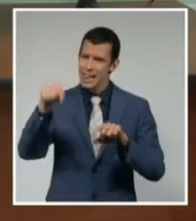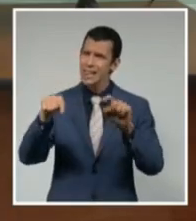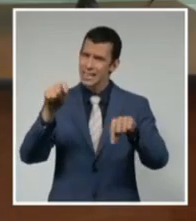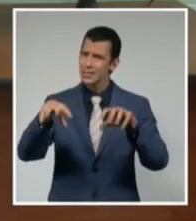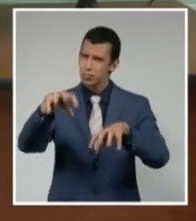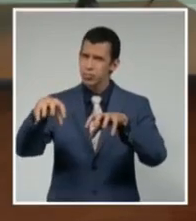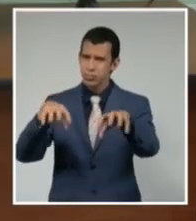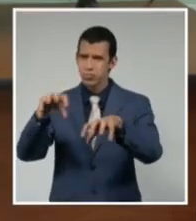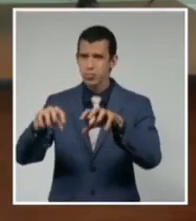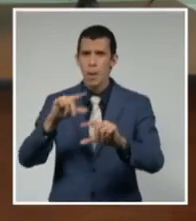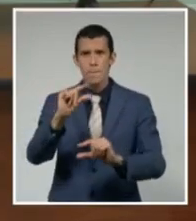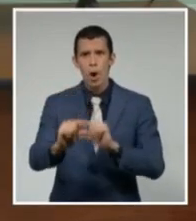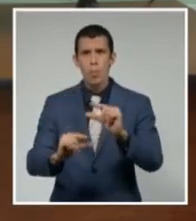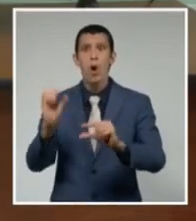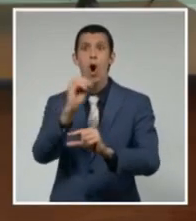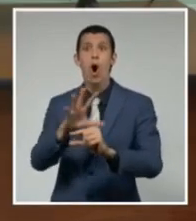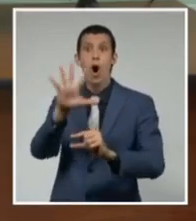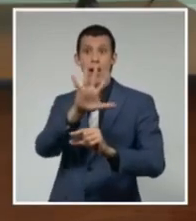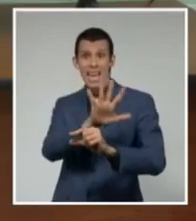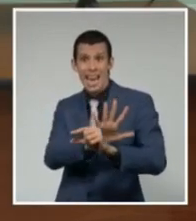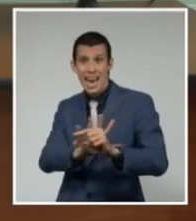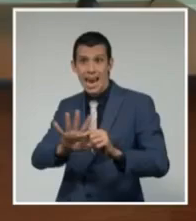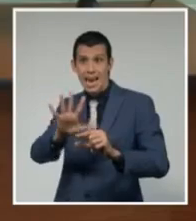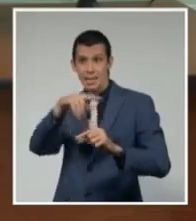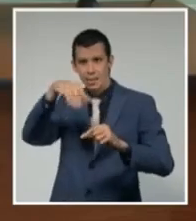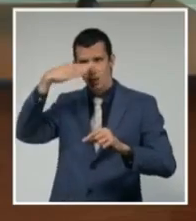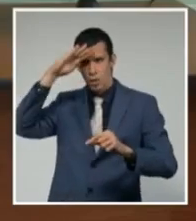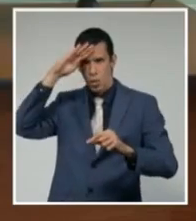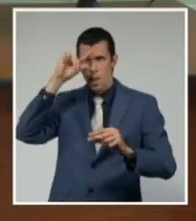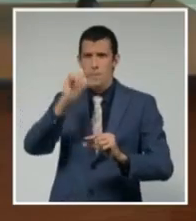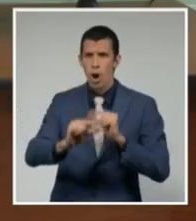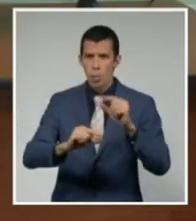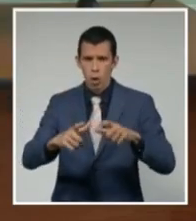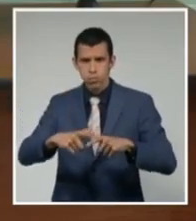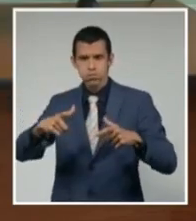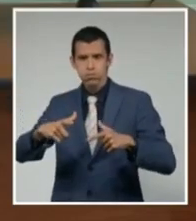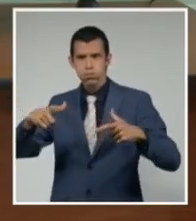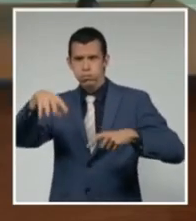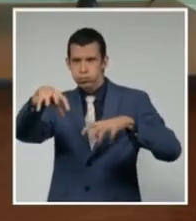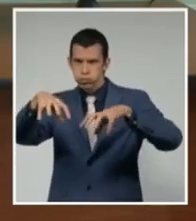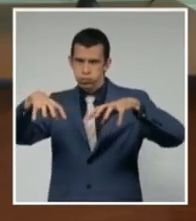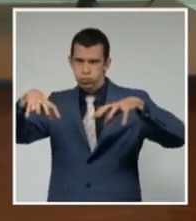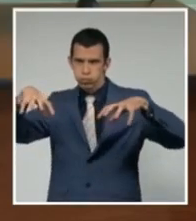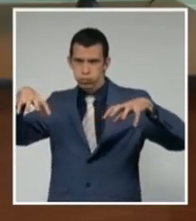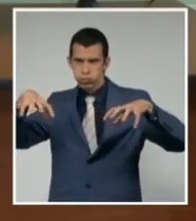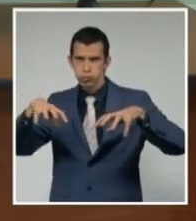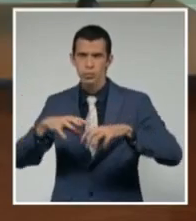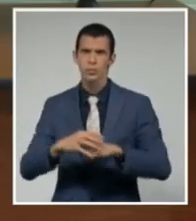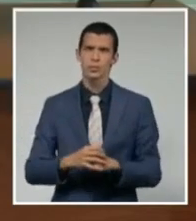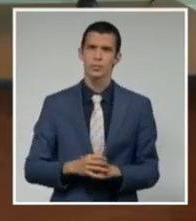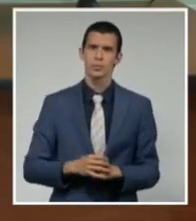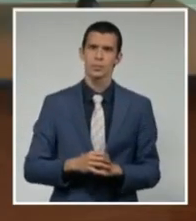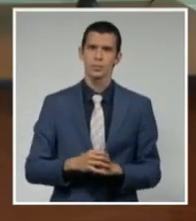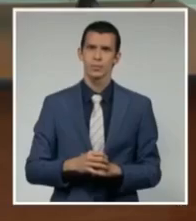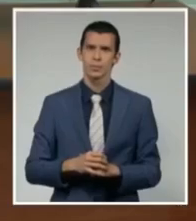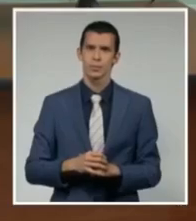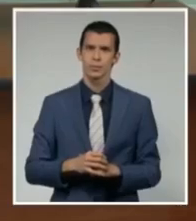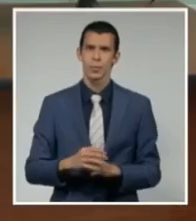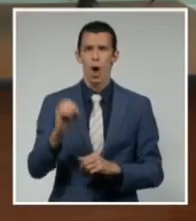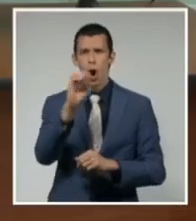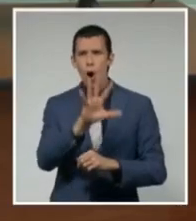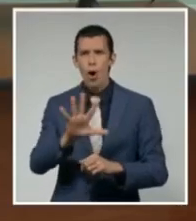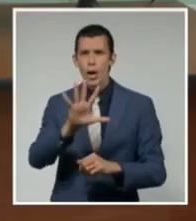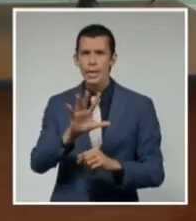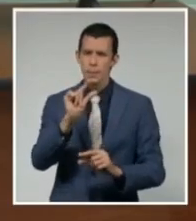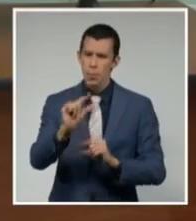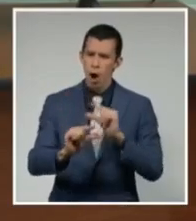incrementando en las provincias orientales. Por lo tanto, los impactos, incrementos, nublados y lluvias en la región oriental, gradualmente.